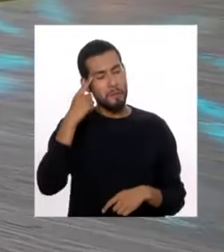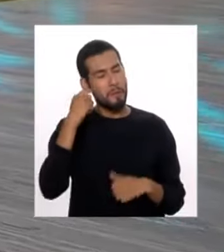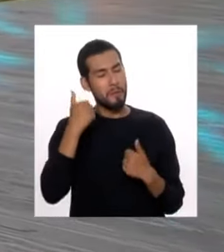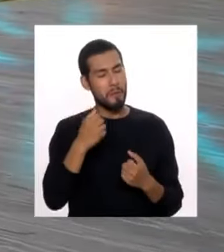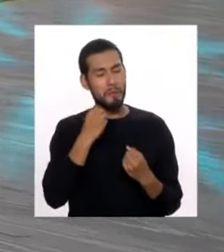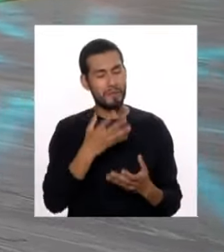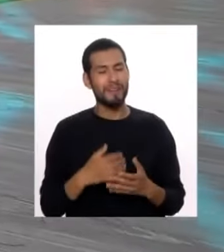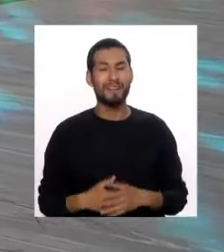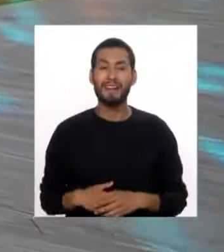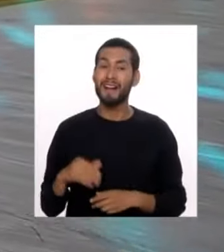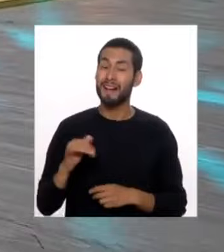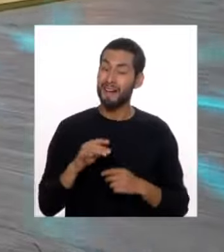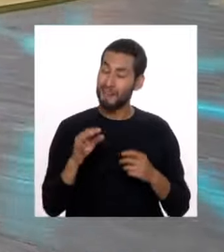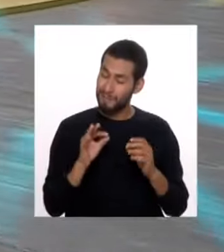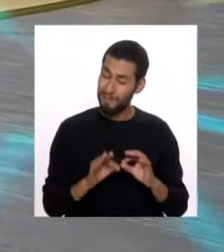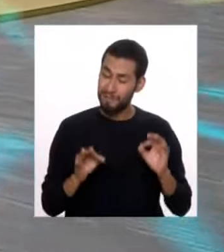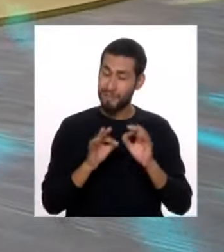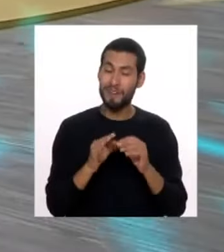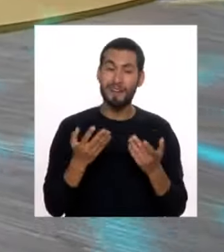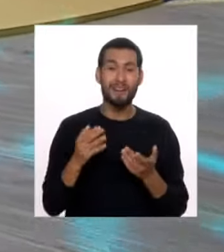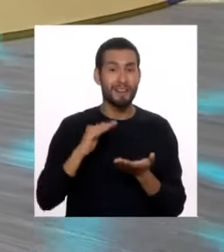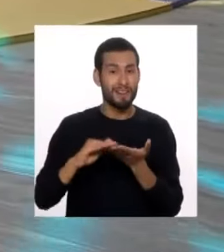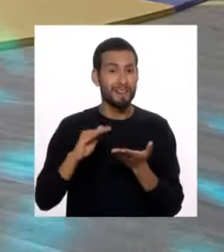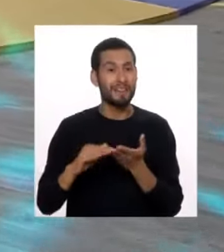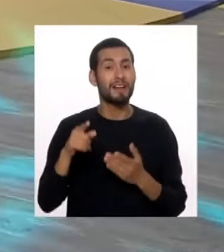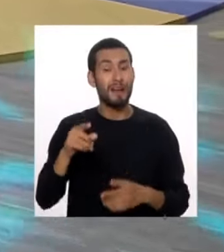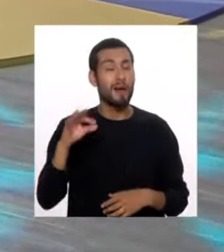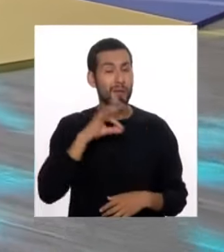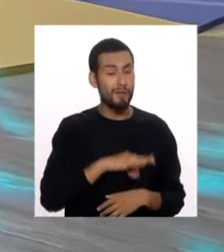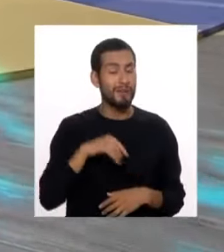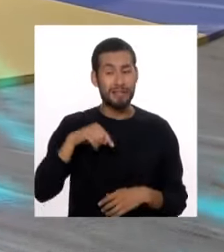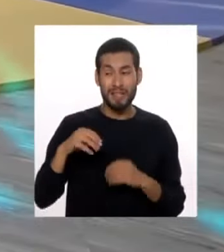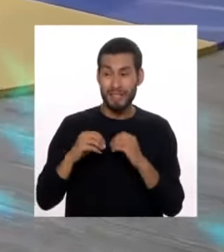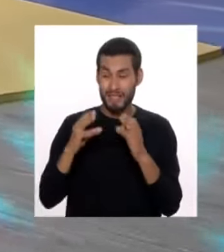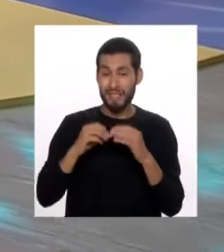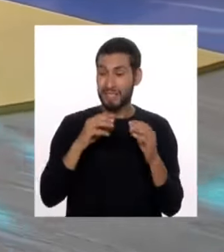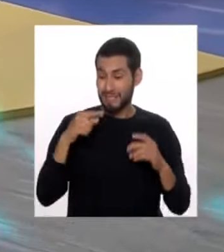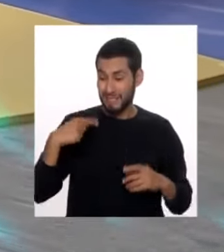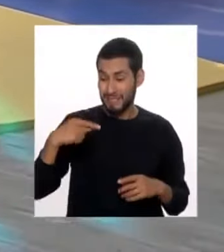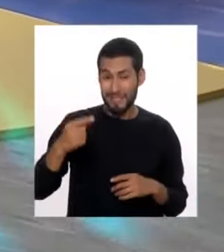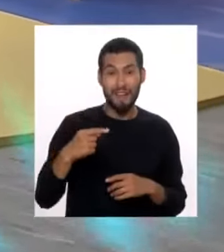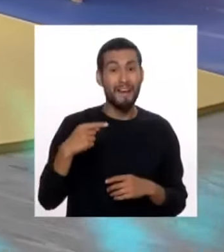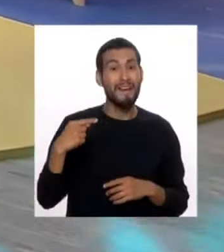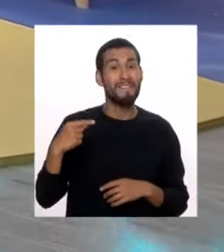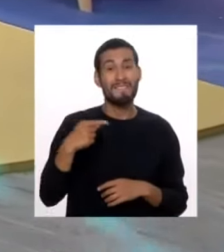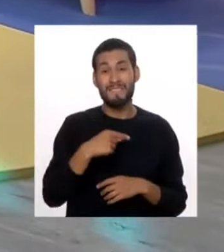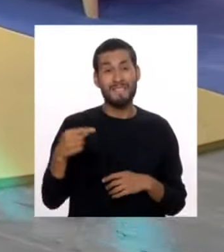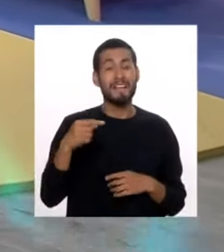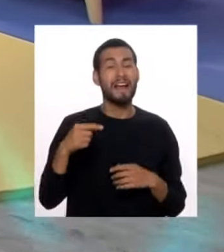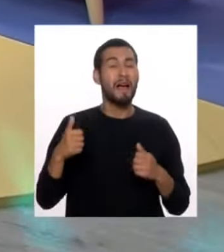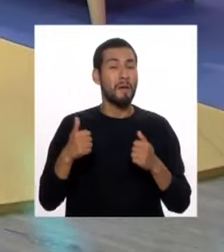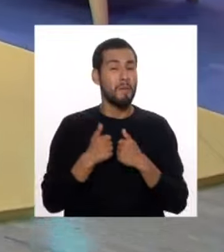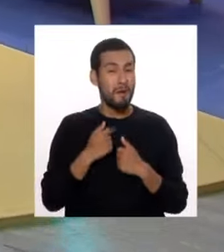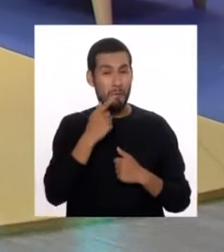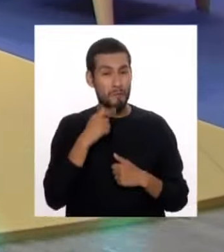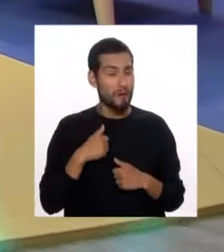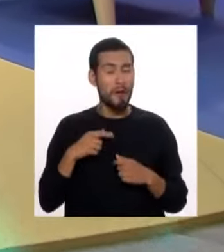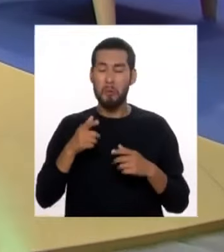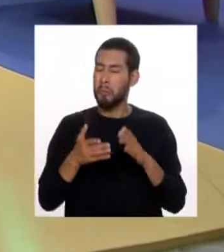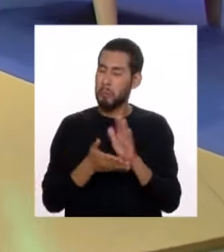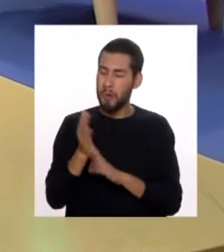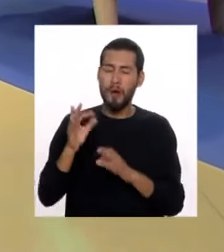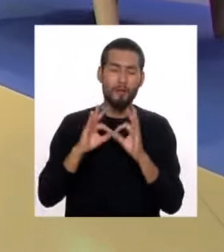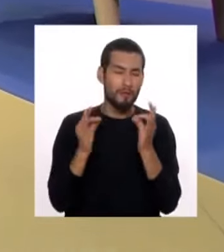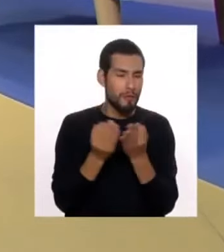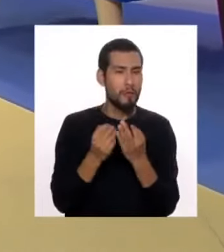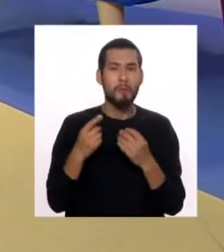y me parece genial que además también aprovechemos estos días que de repente se vienen un fin de semana largo para ir con la familia, como dije hace un